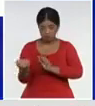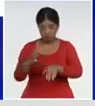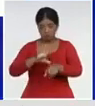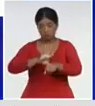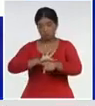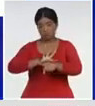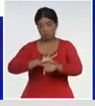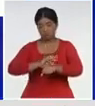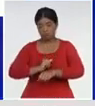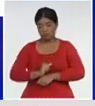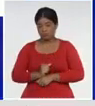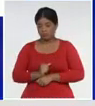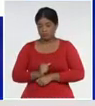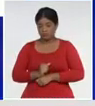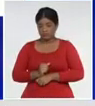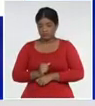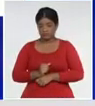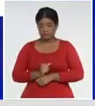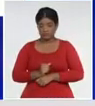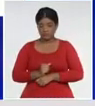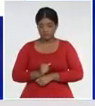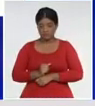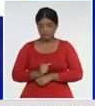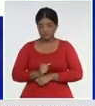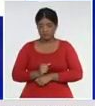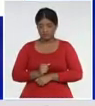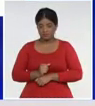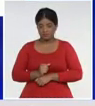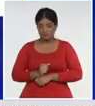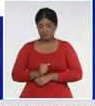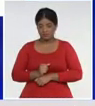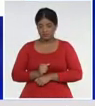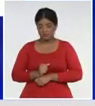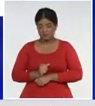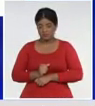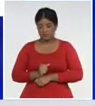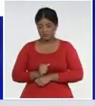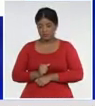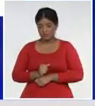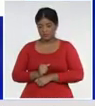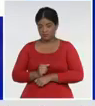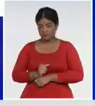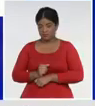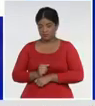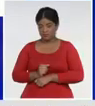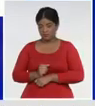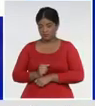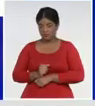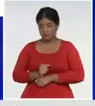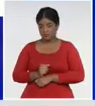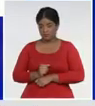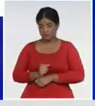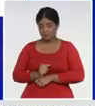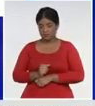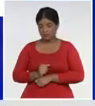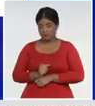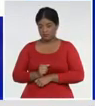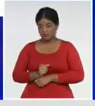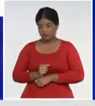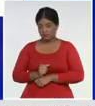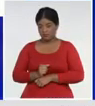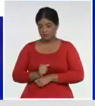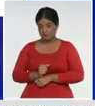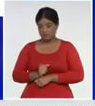el mes, en los primeros, cinco días, del mes de abril, incluso, para ilustrar,